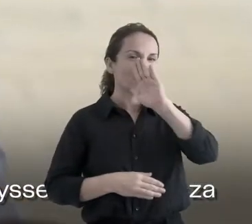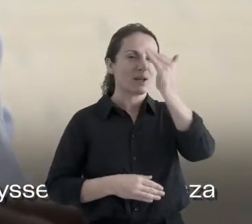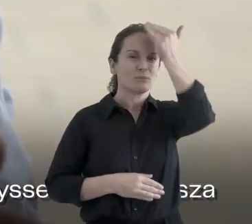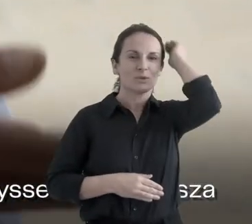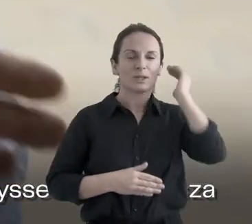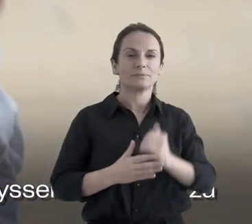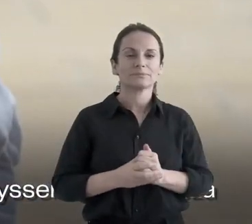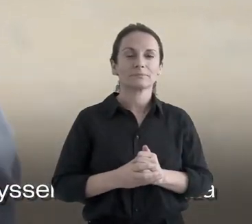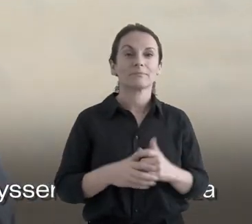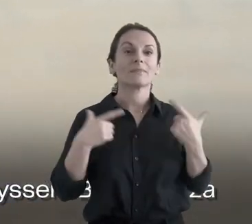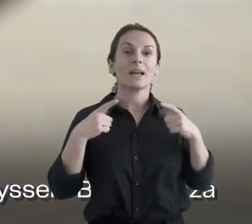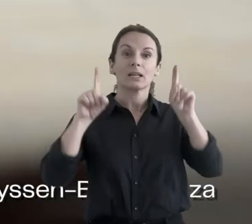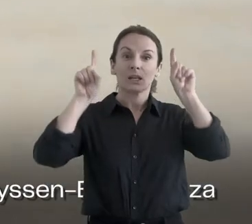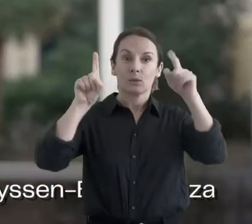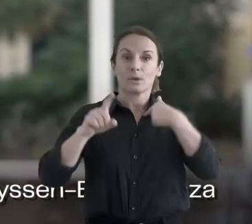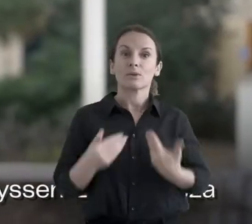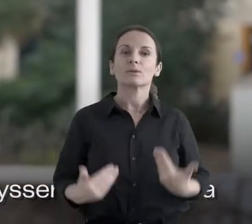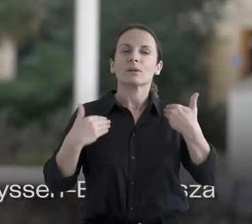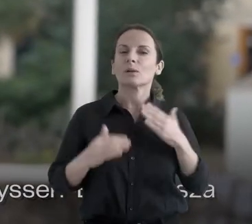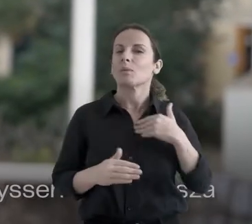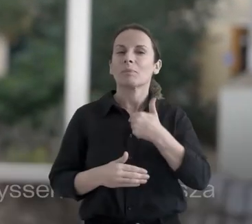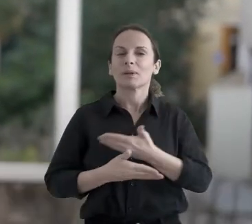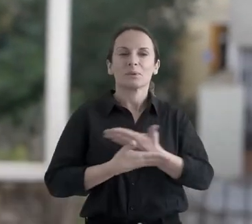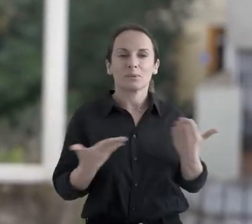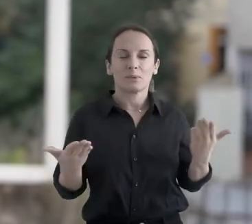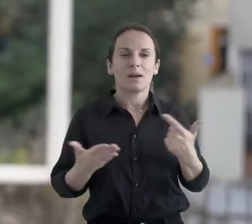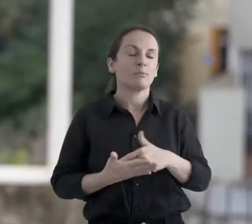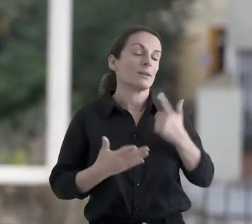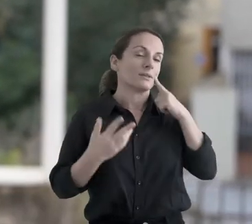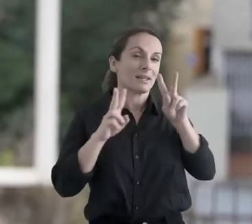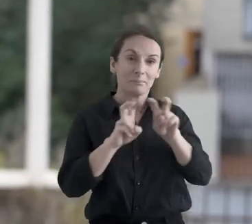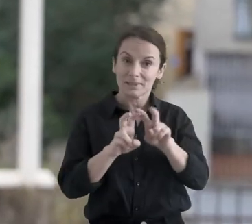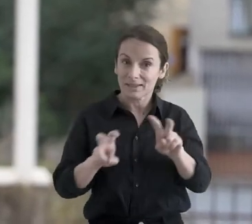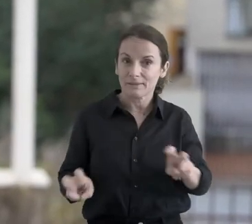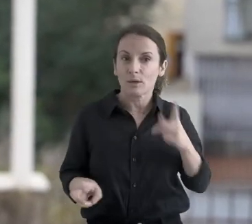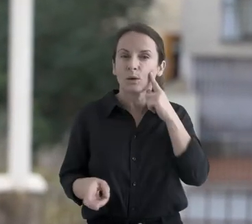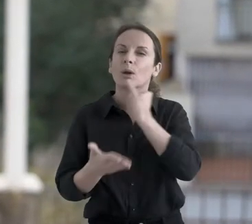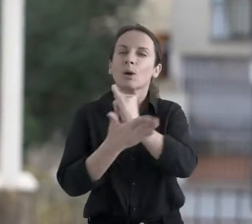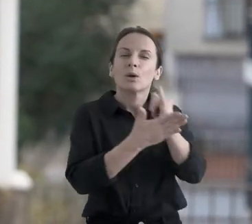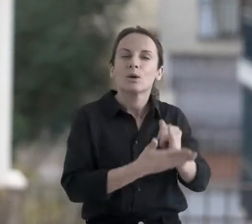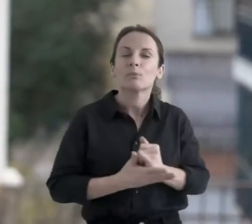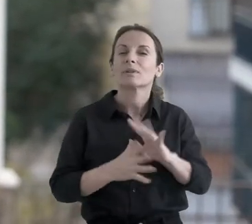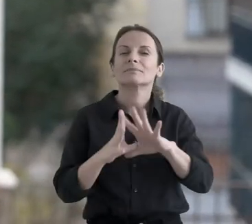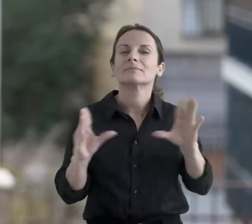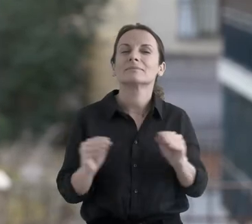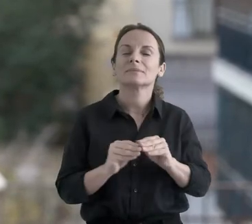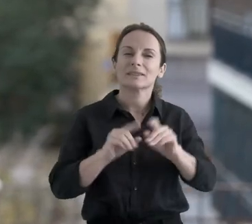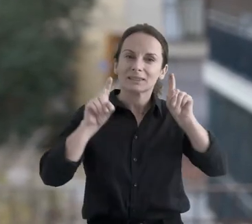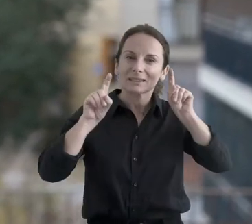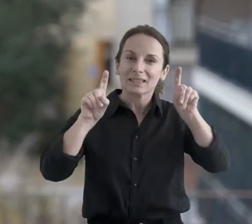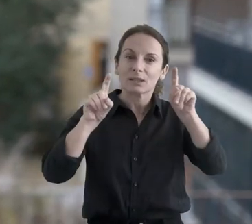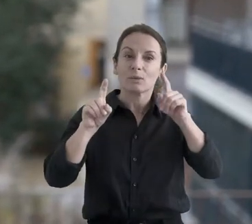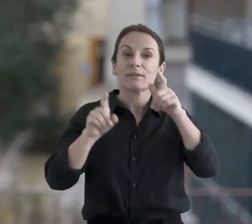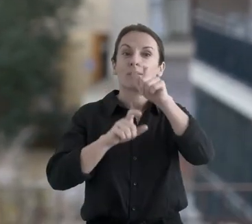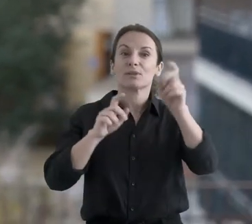área de educación del Museo Thyssen-Morne-Missa, es el laboratorio de experimentación en torno a lo educativo,